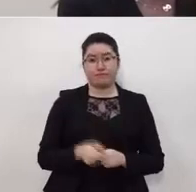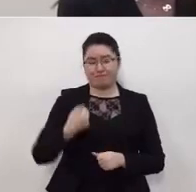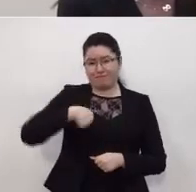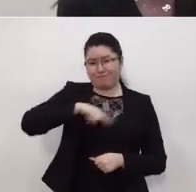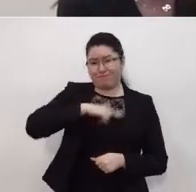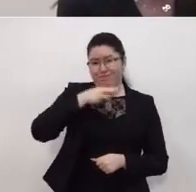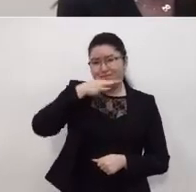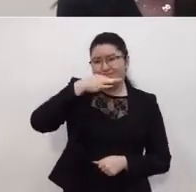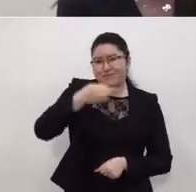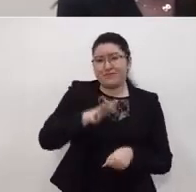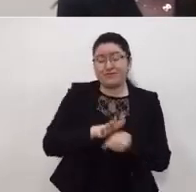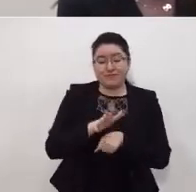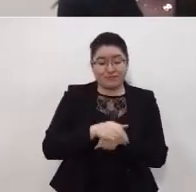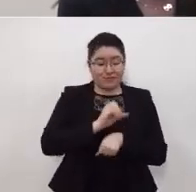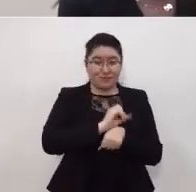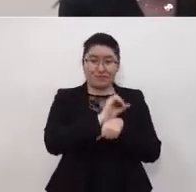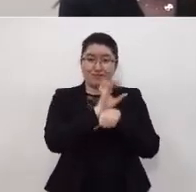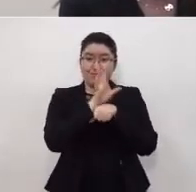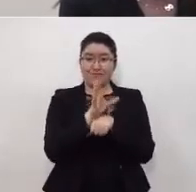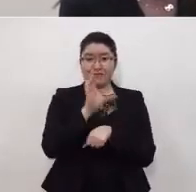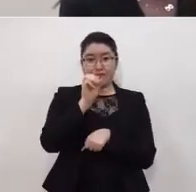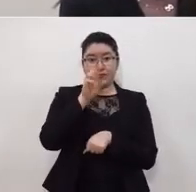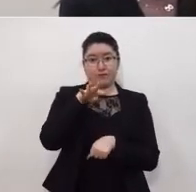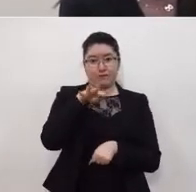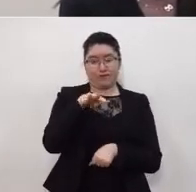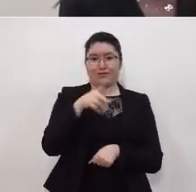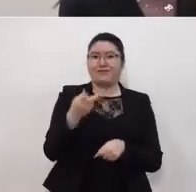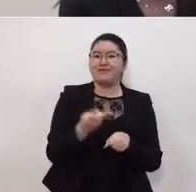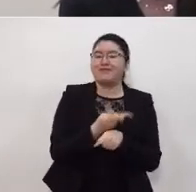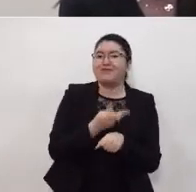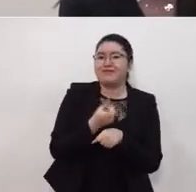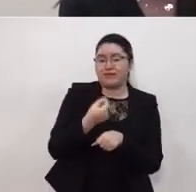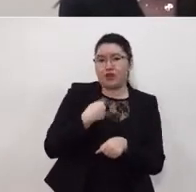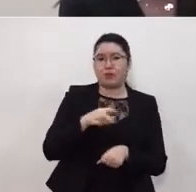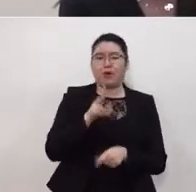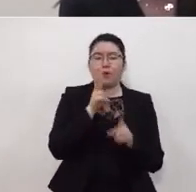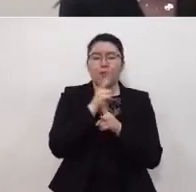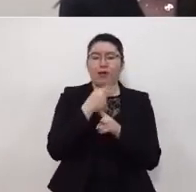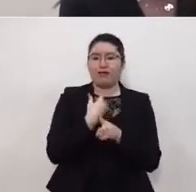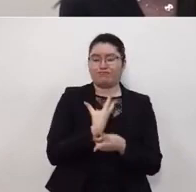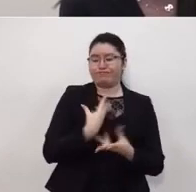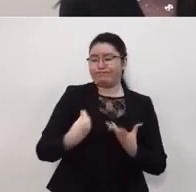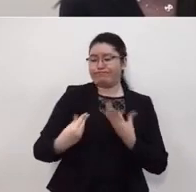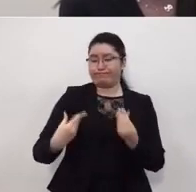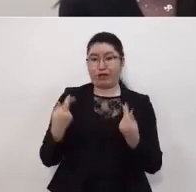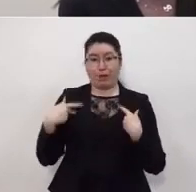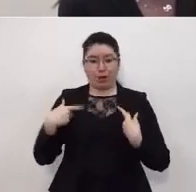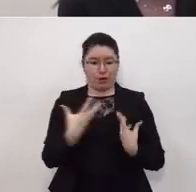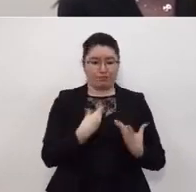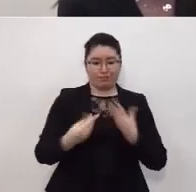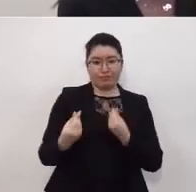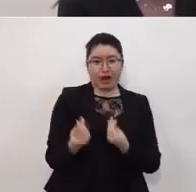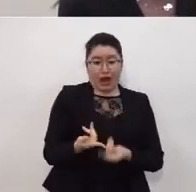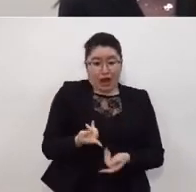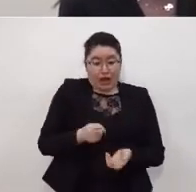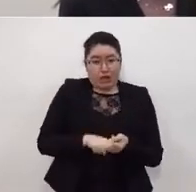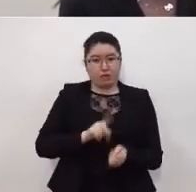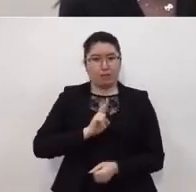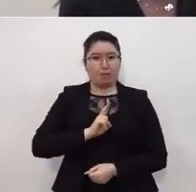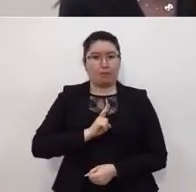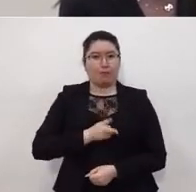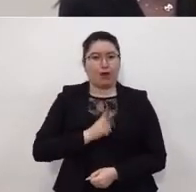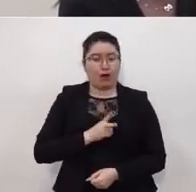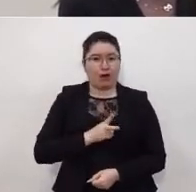COVID-19, siendo una enfermedad respiratoria que se transmite de persona a persona y está causada por un virus que